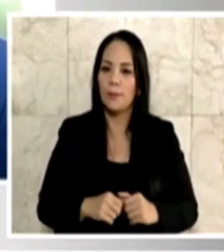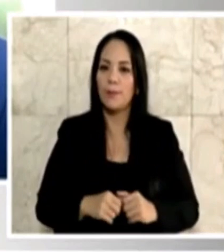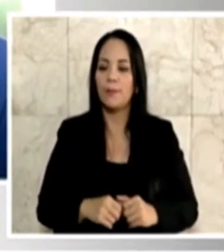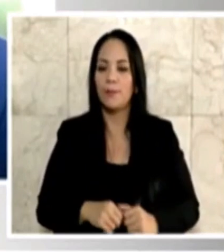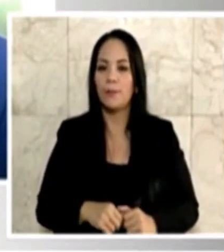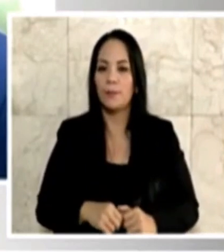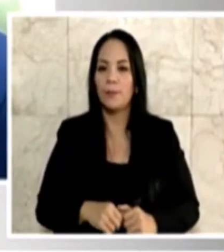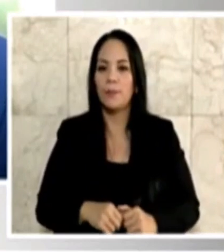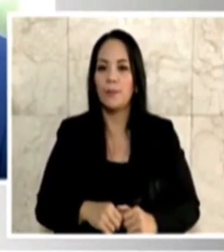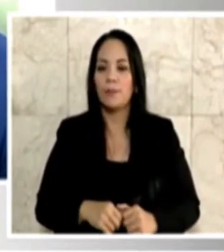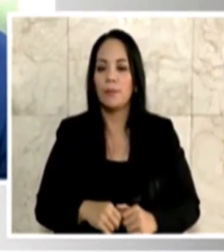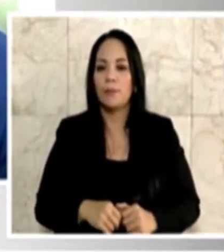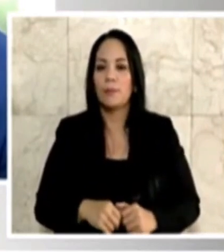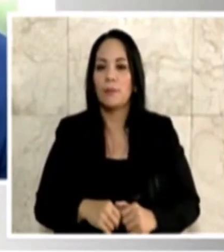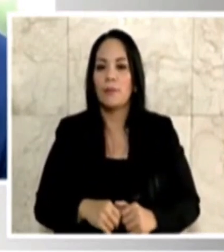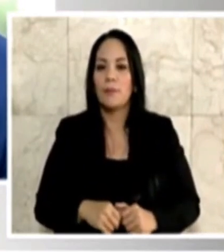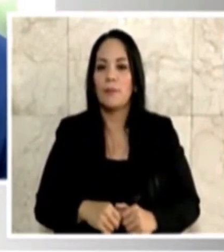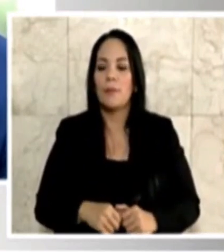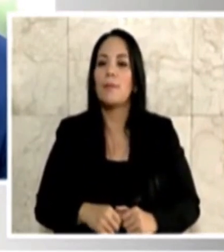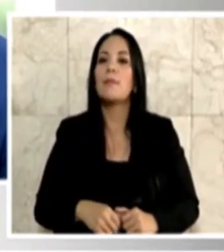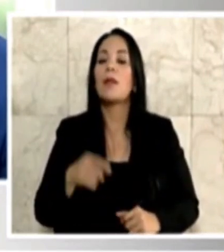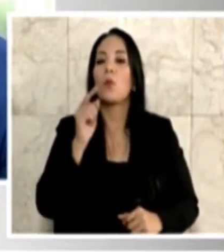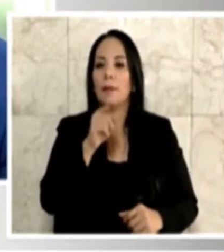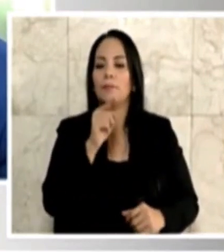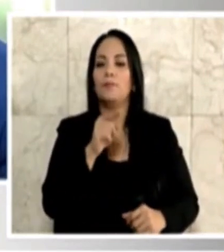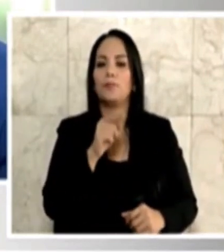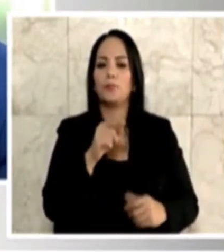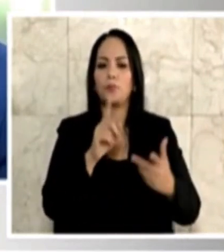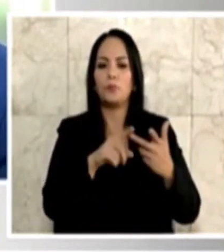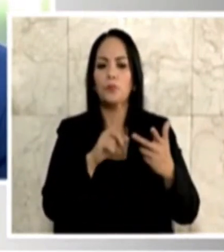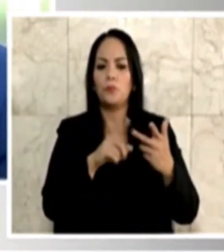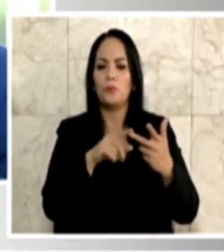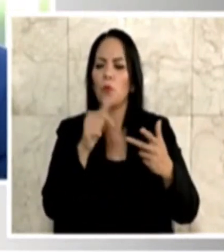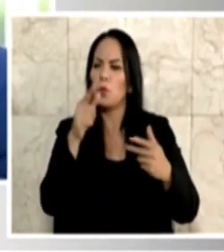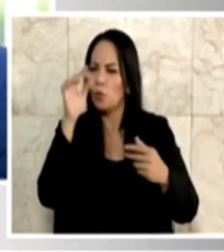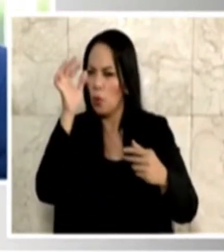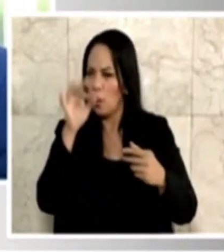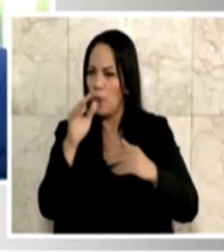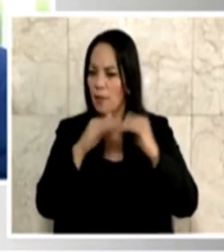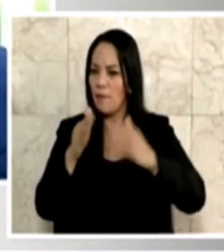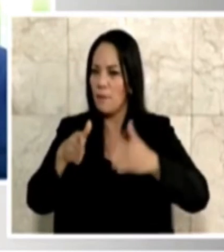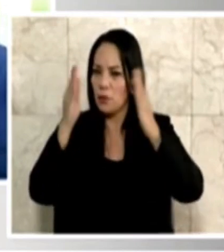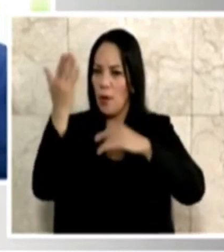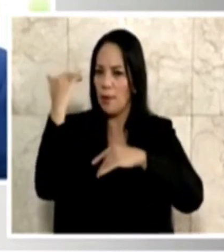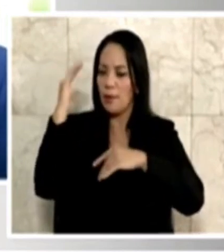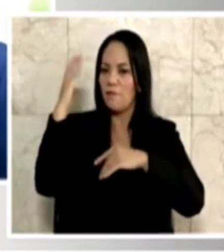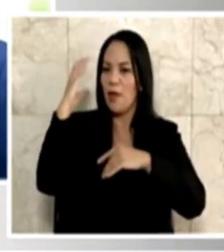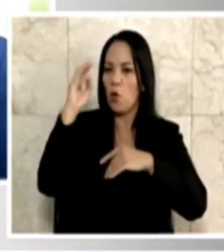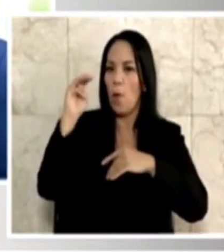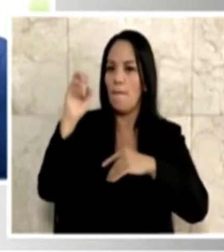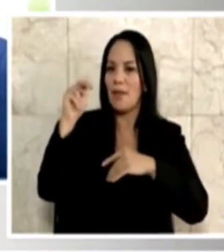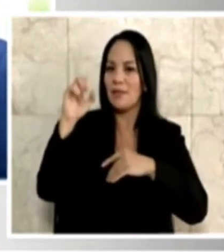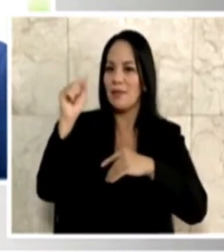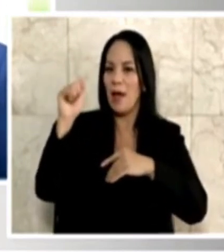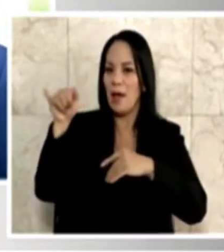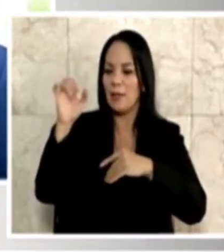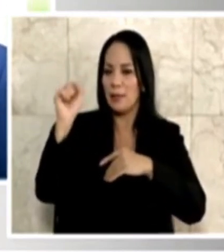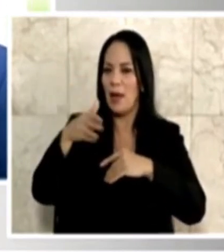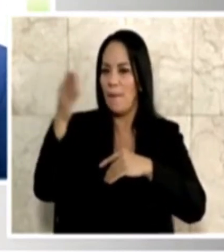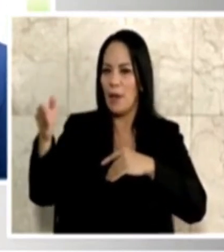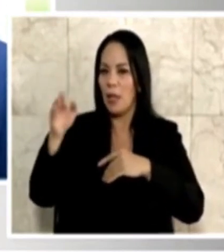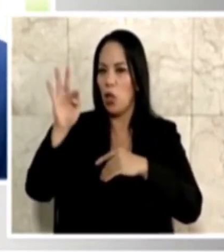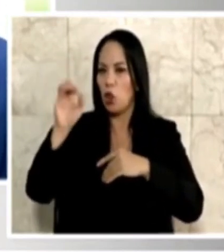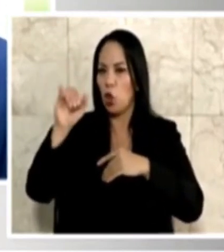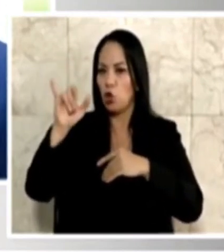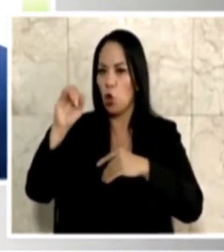Y en relación al otro, supongo que es el edificio donde estaba Radiomensajes a la par de la Toyota, parece